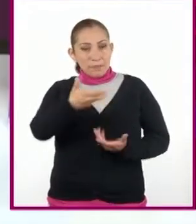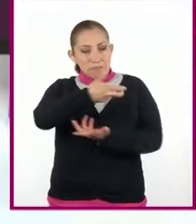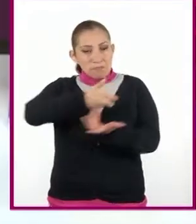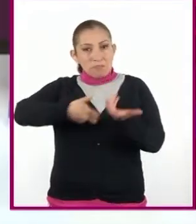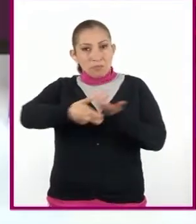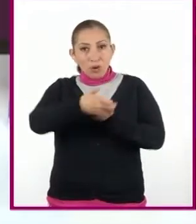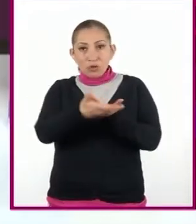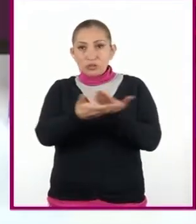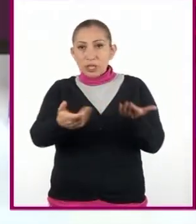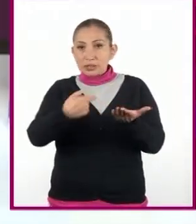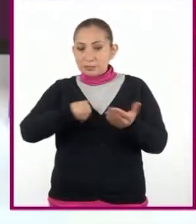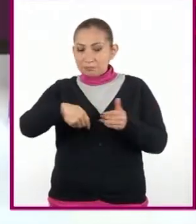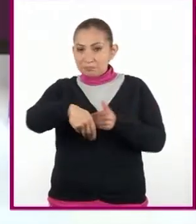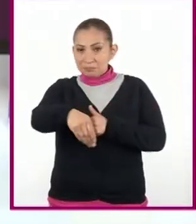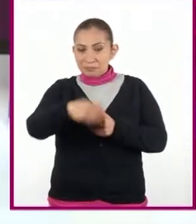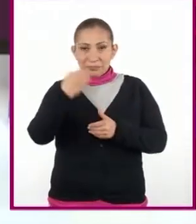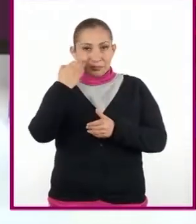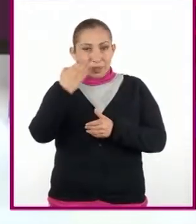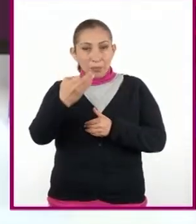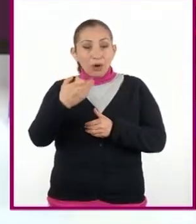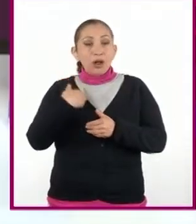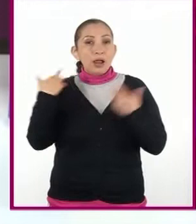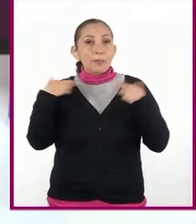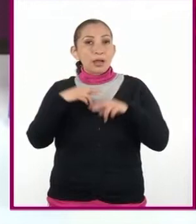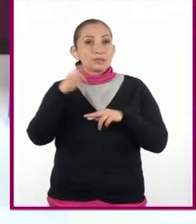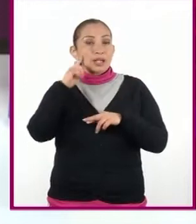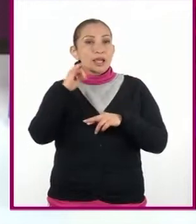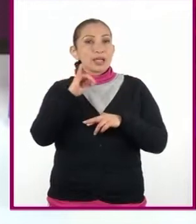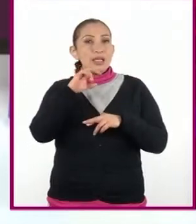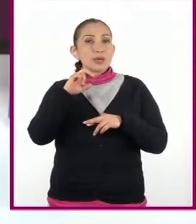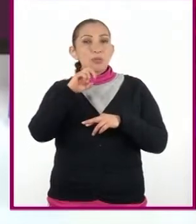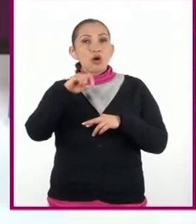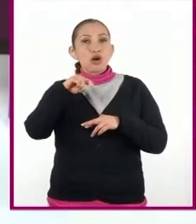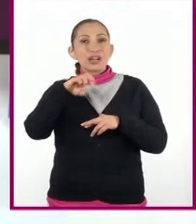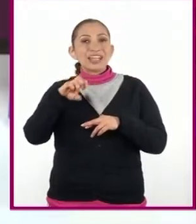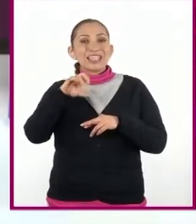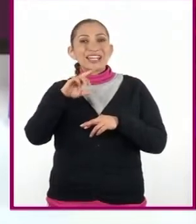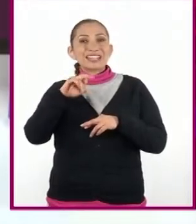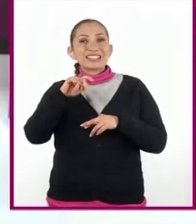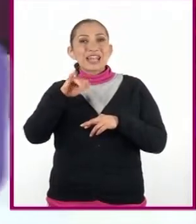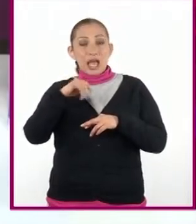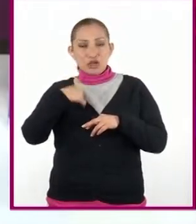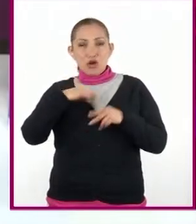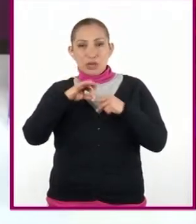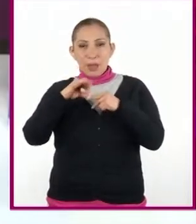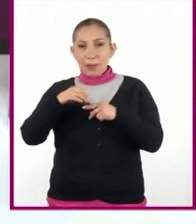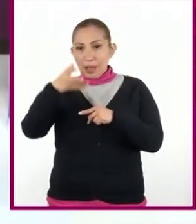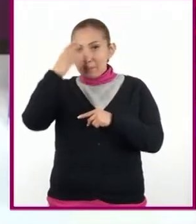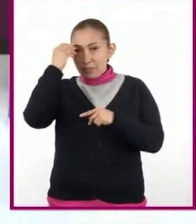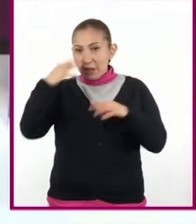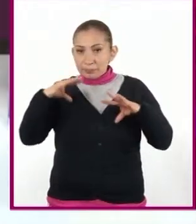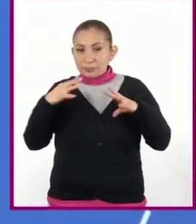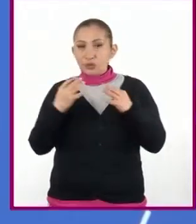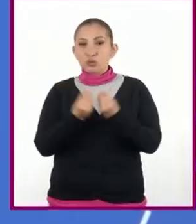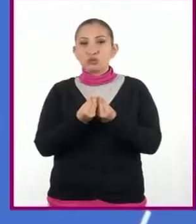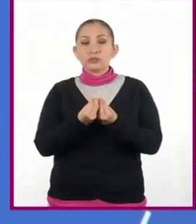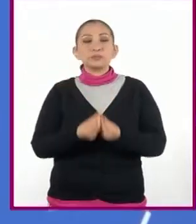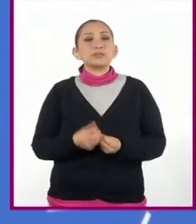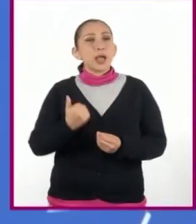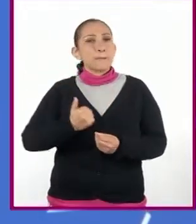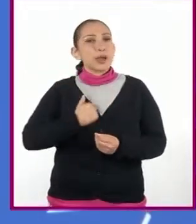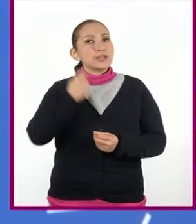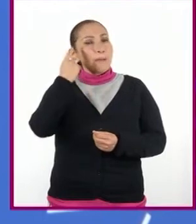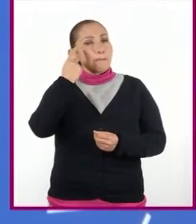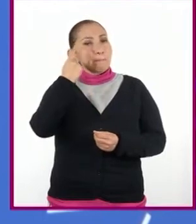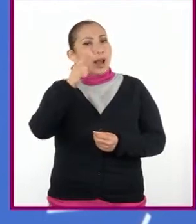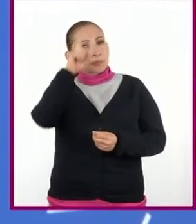con ustedes estos minutos. Soy la profesora Ivonne Cristina Falcón Galindo y voy a ser su guía para aprender juntos. Aprovecho para